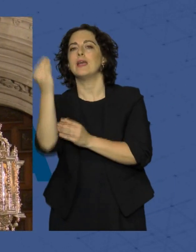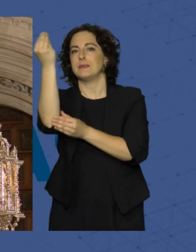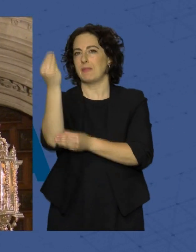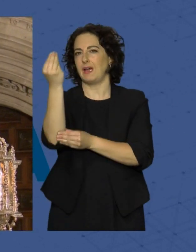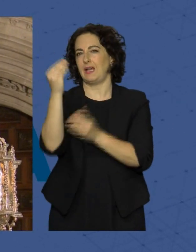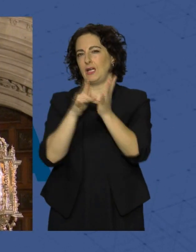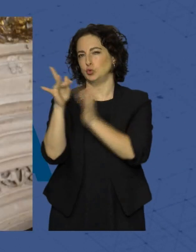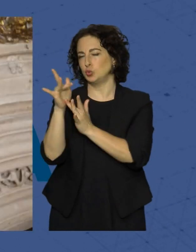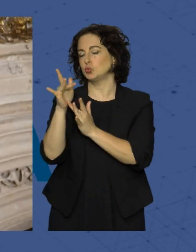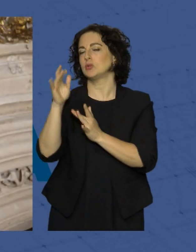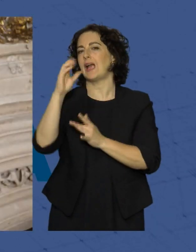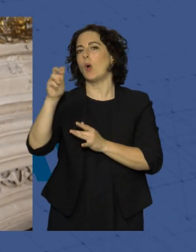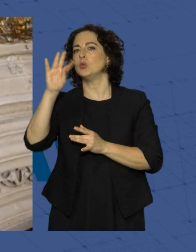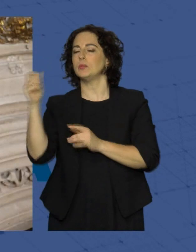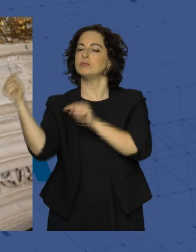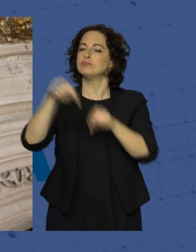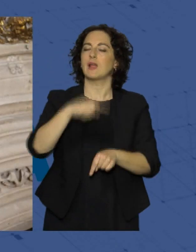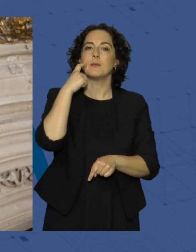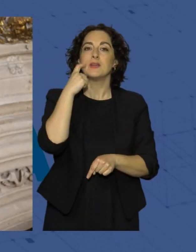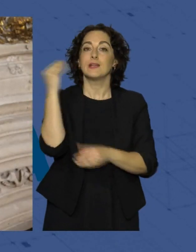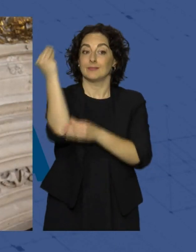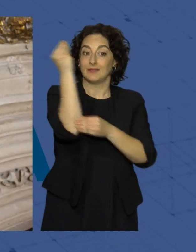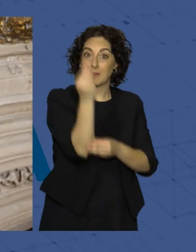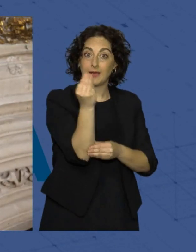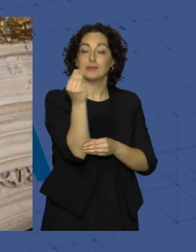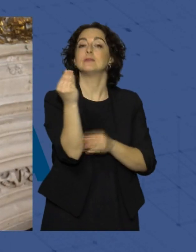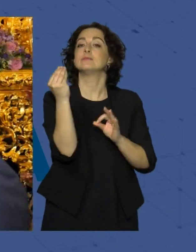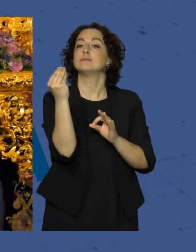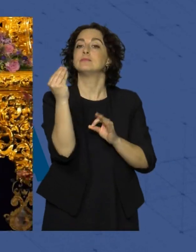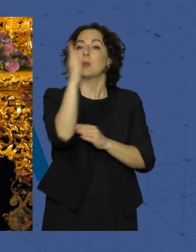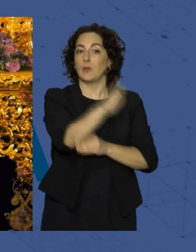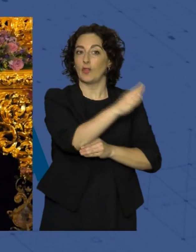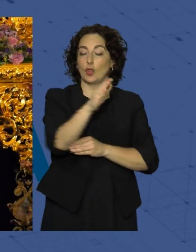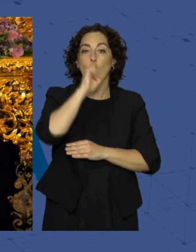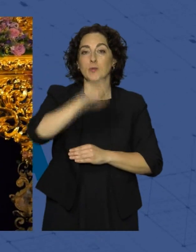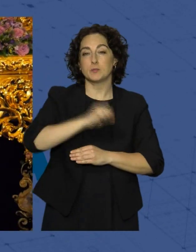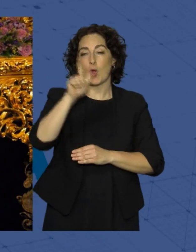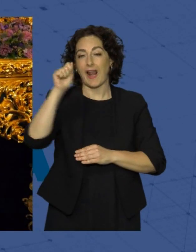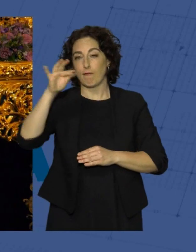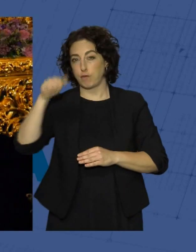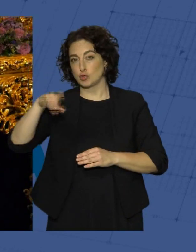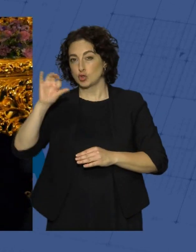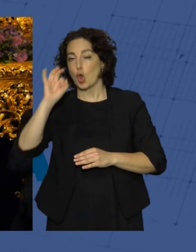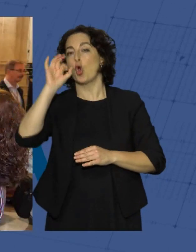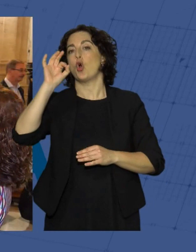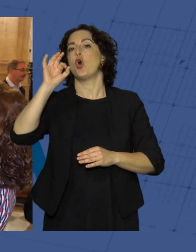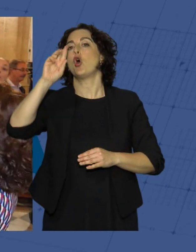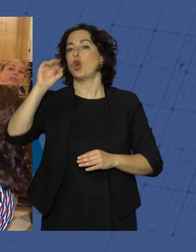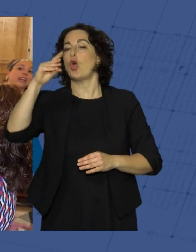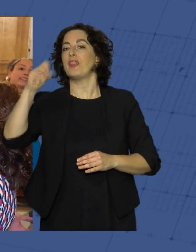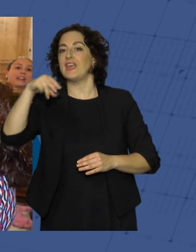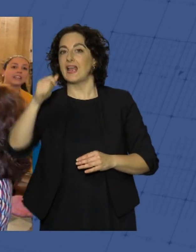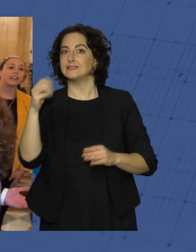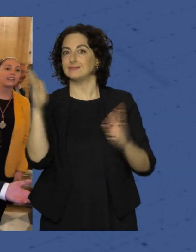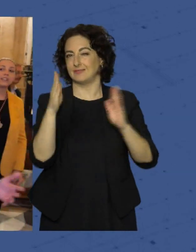de Jesús cautivo llegue a Almería. A raíz de la llegada de la imagen, tras su bendición por parte del obispo Alfonso Rodenas García, en 1950 la